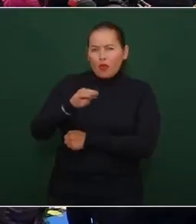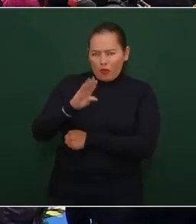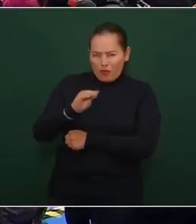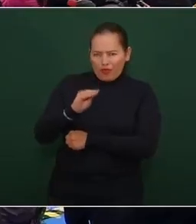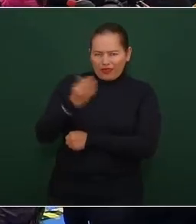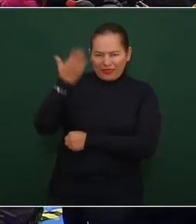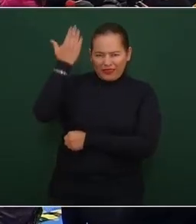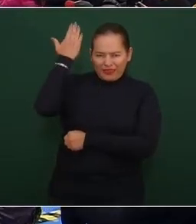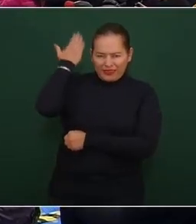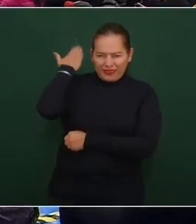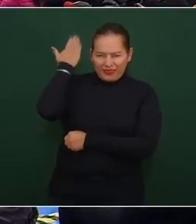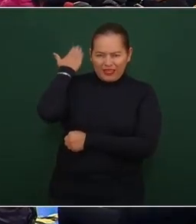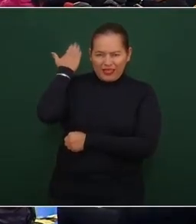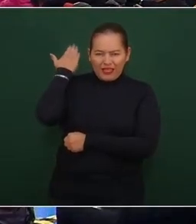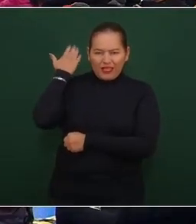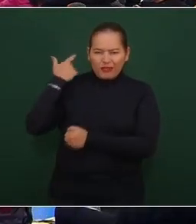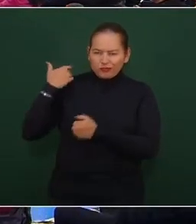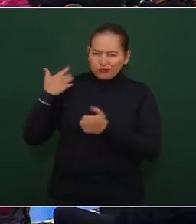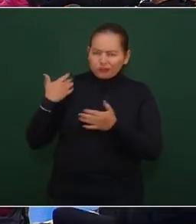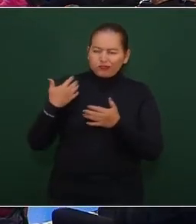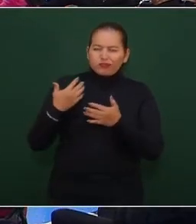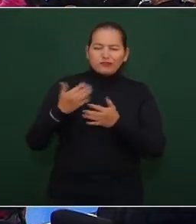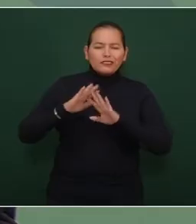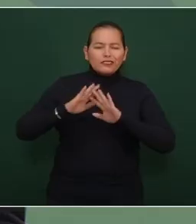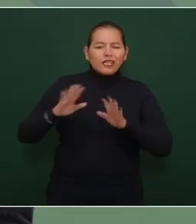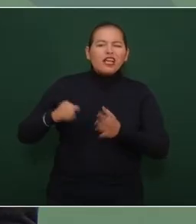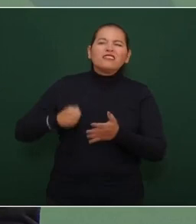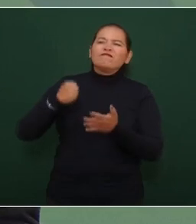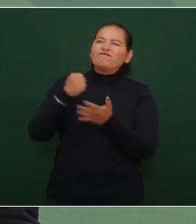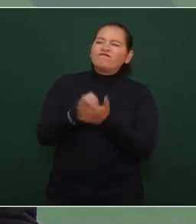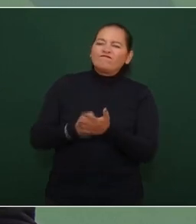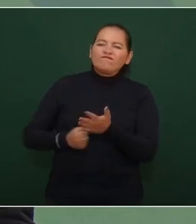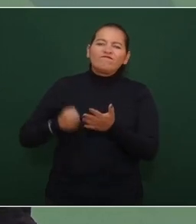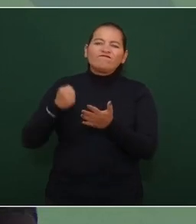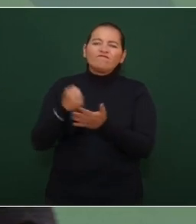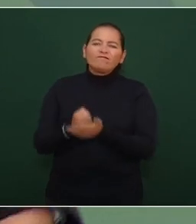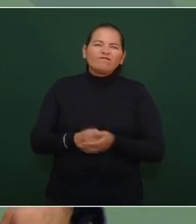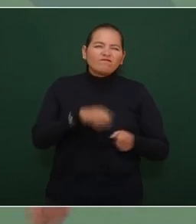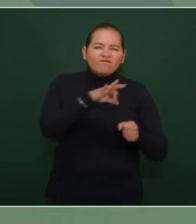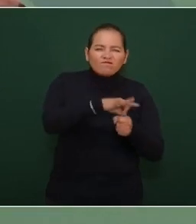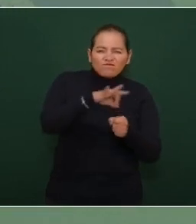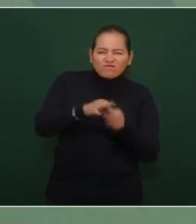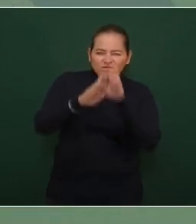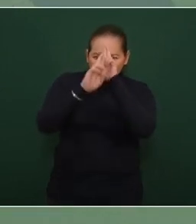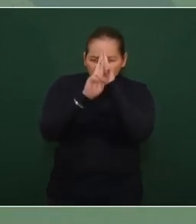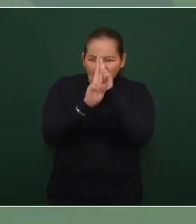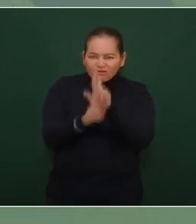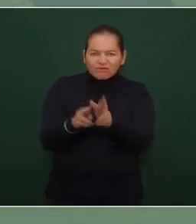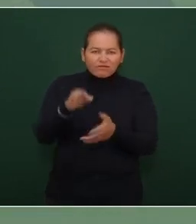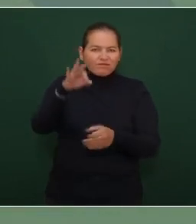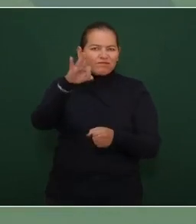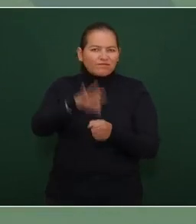porque ya llevamos años luchando por la democracia verdadera